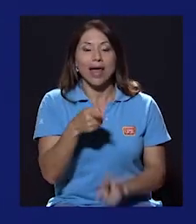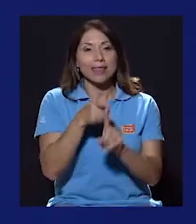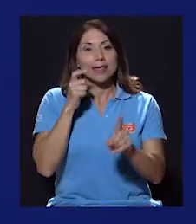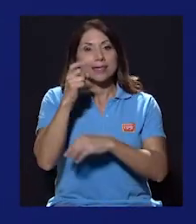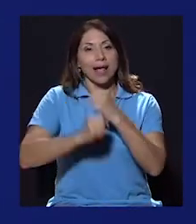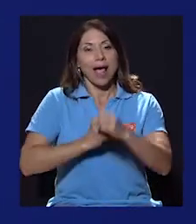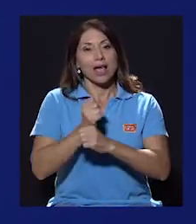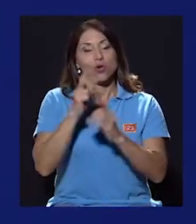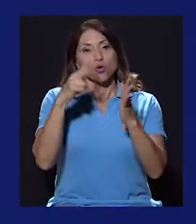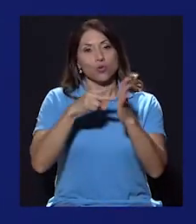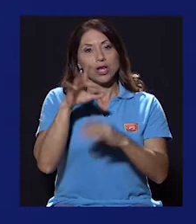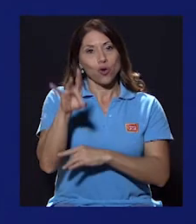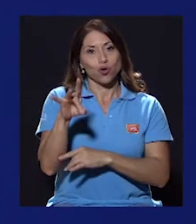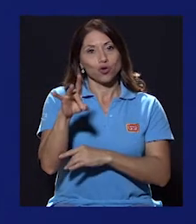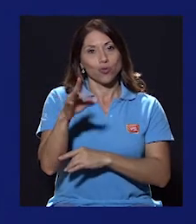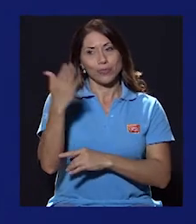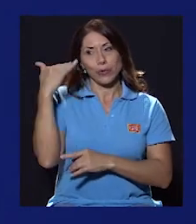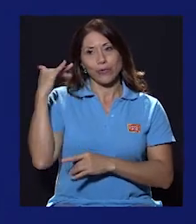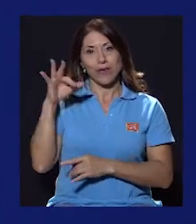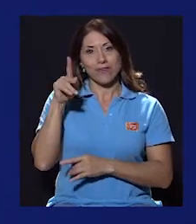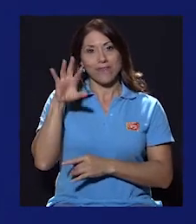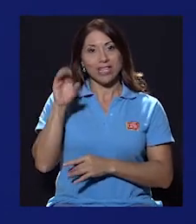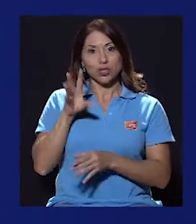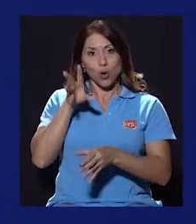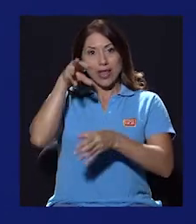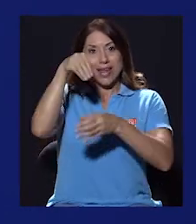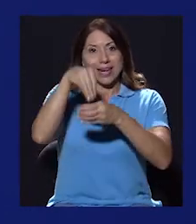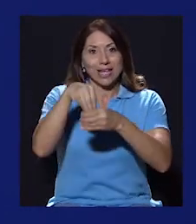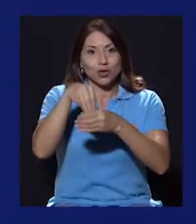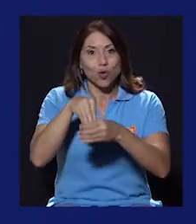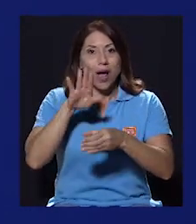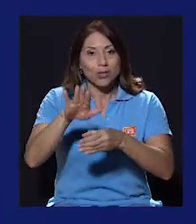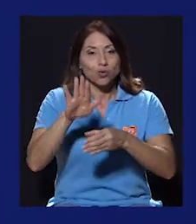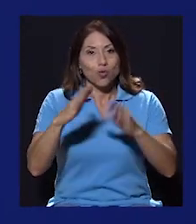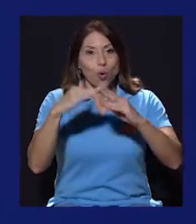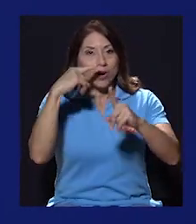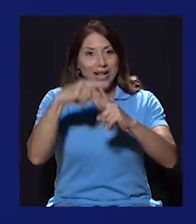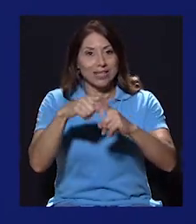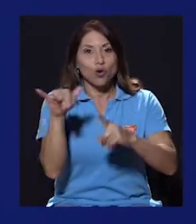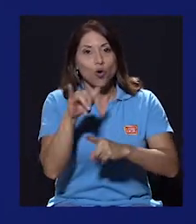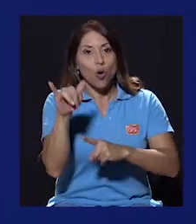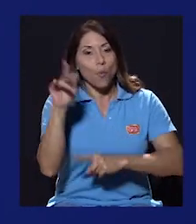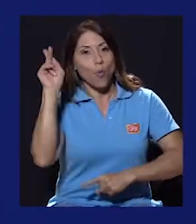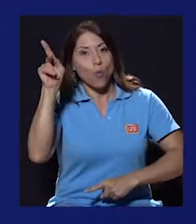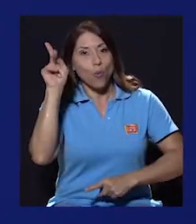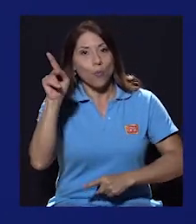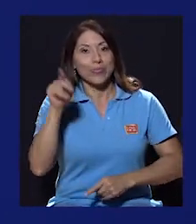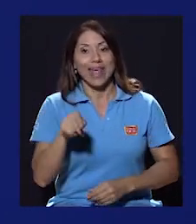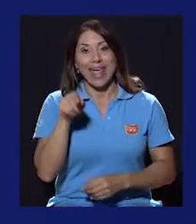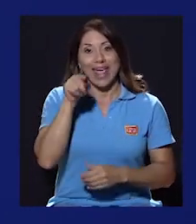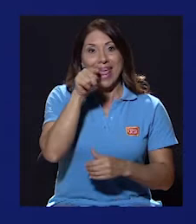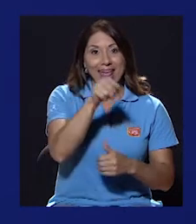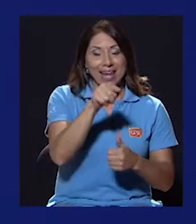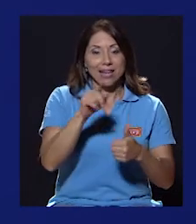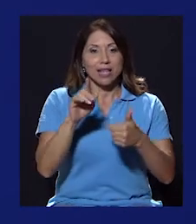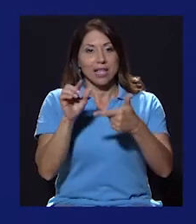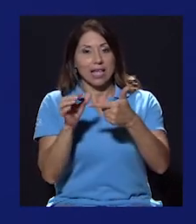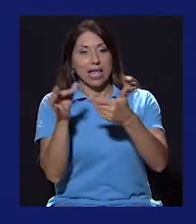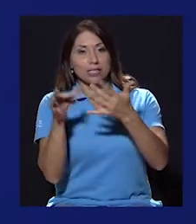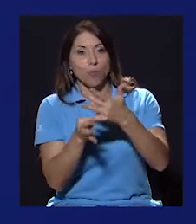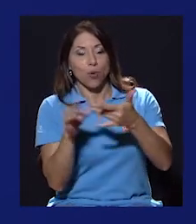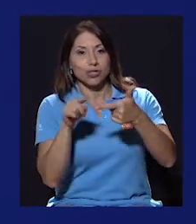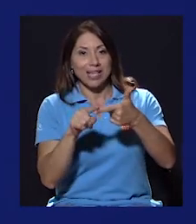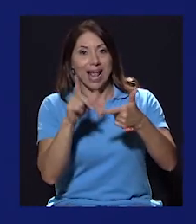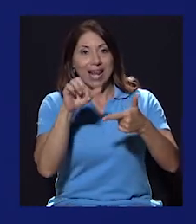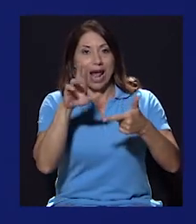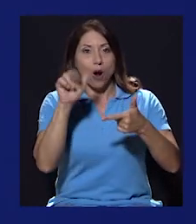el 2008, año en que Fabricio ingresó a su congregación como evangelista, él y su esposa Laura Moscoa se